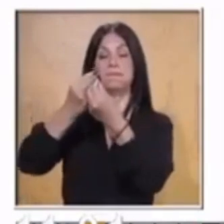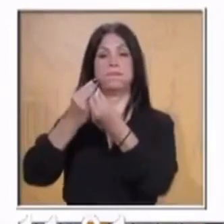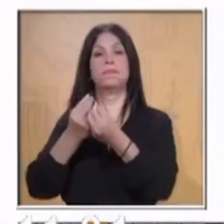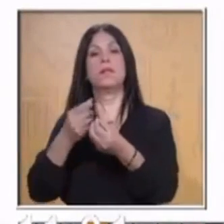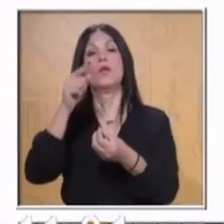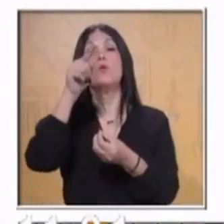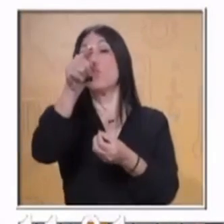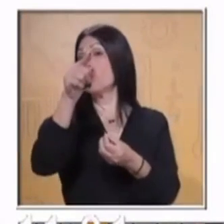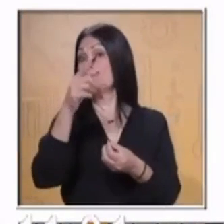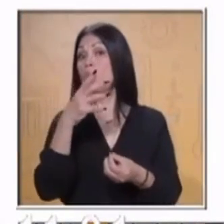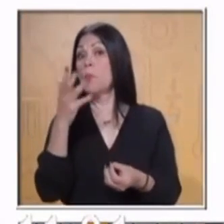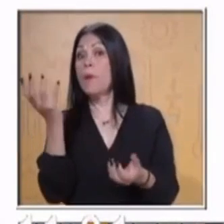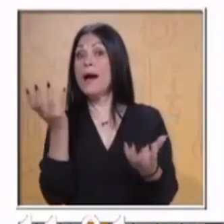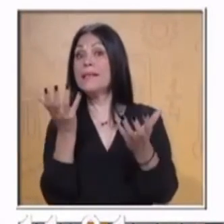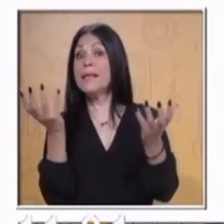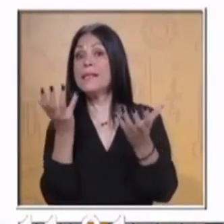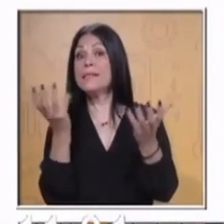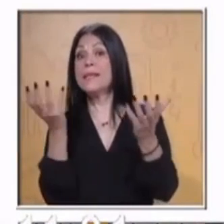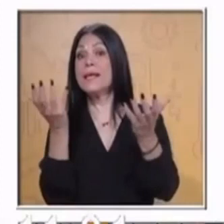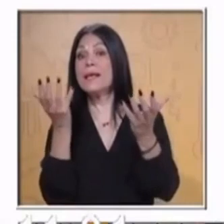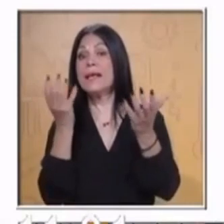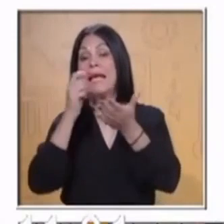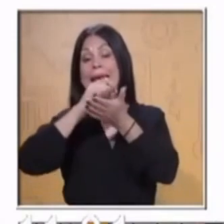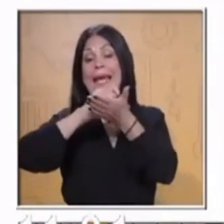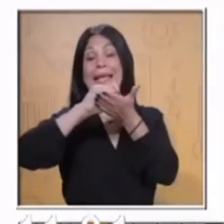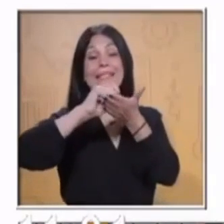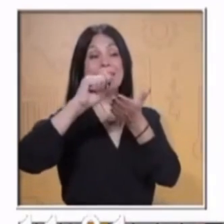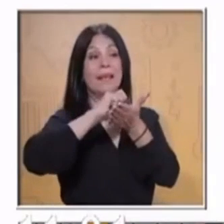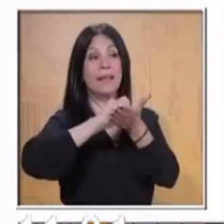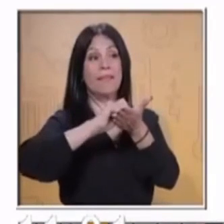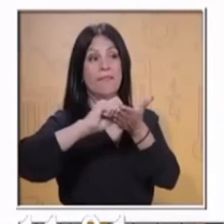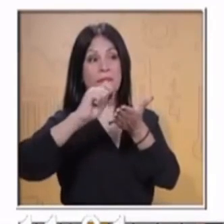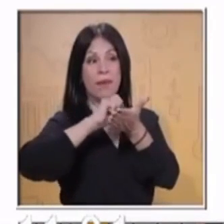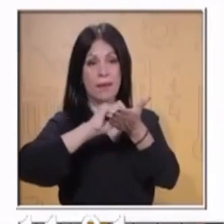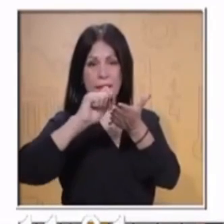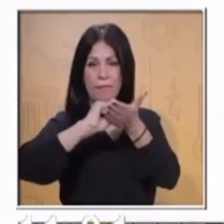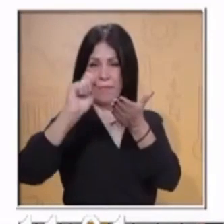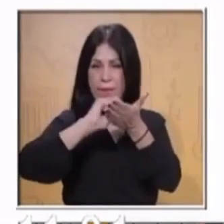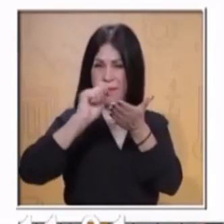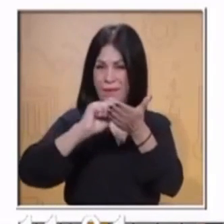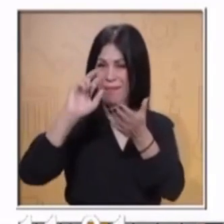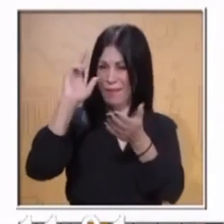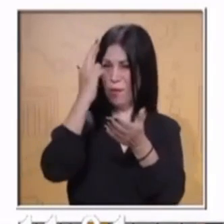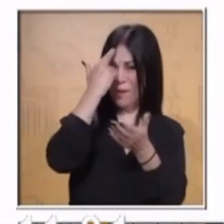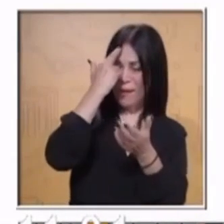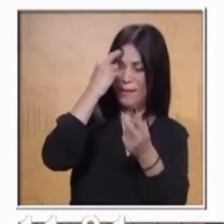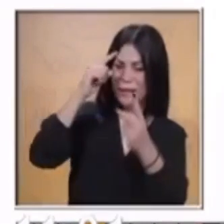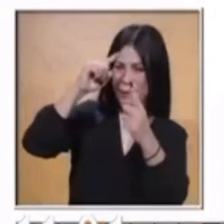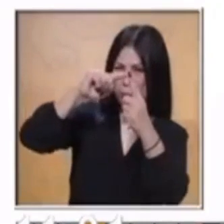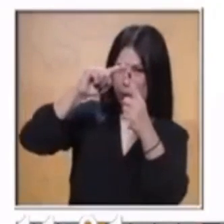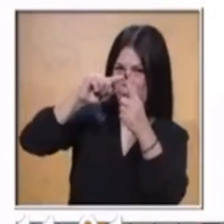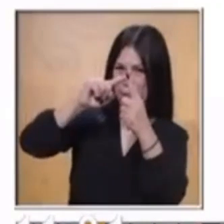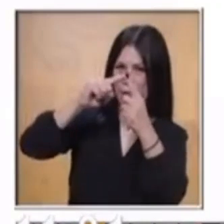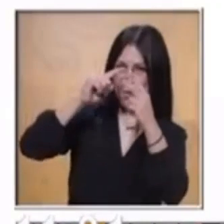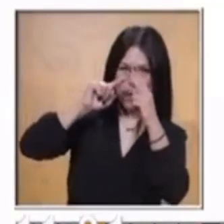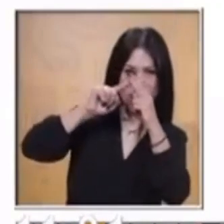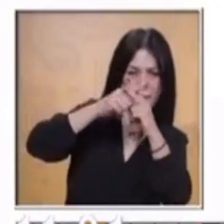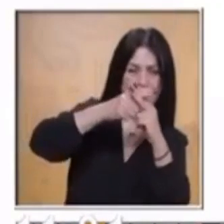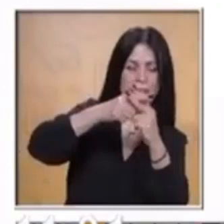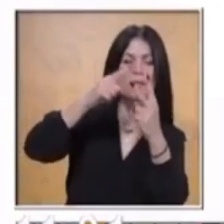relato. Recuerden iniciando, después con el desarrollo y por último con el desenlace en la página